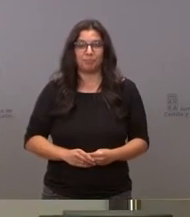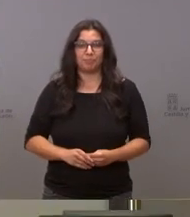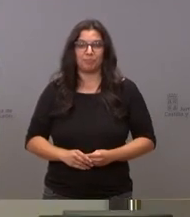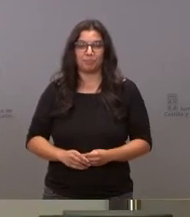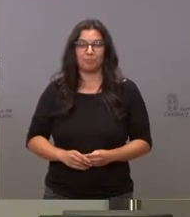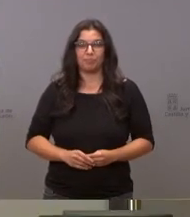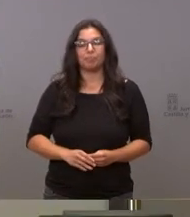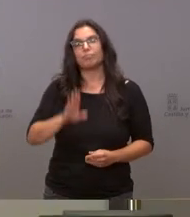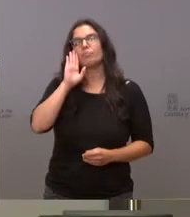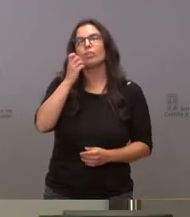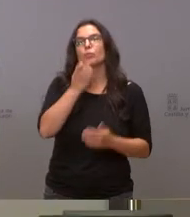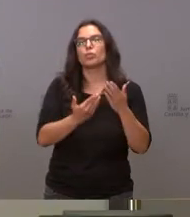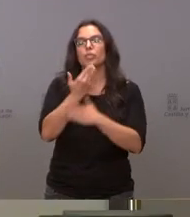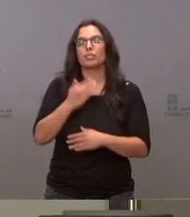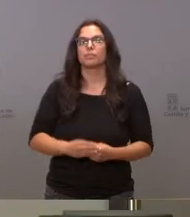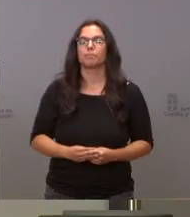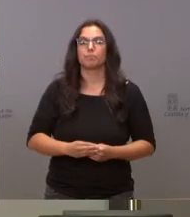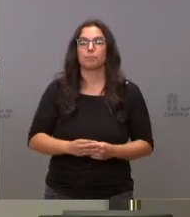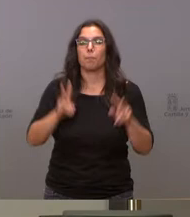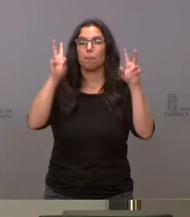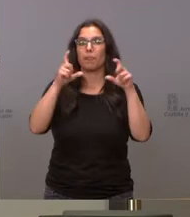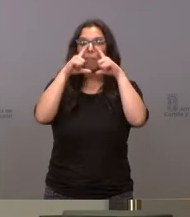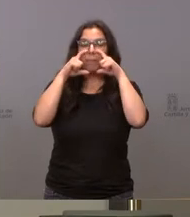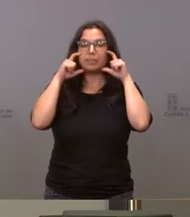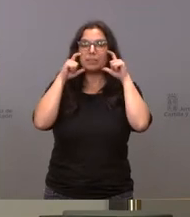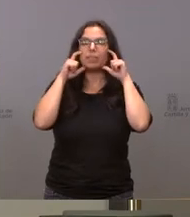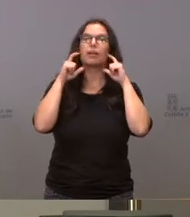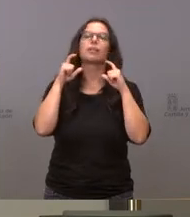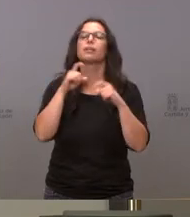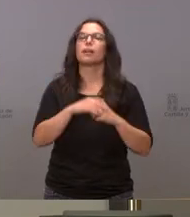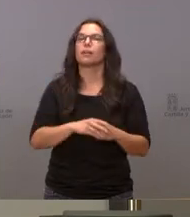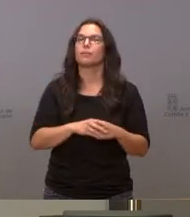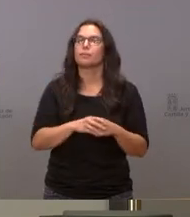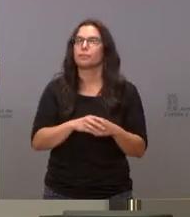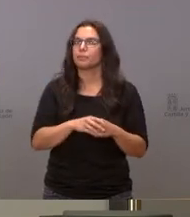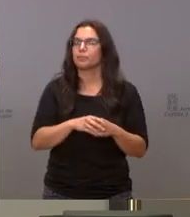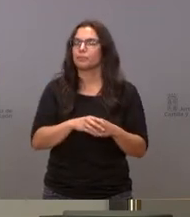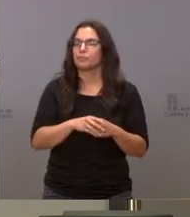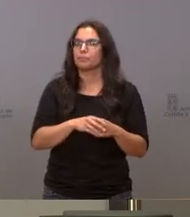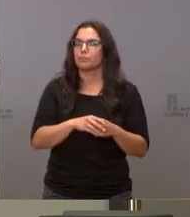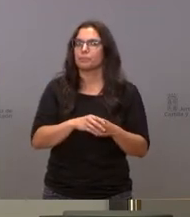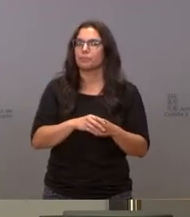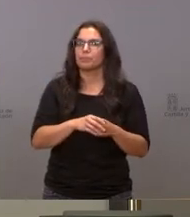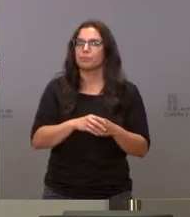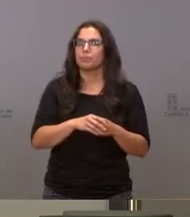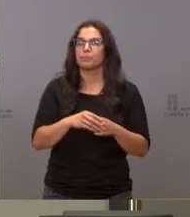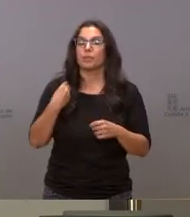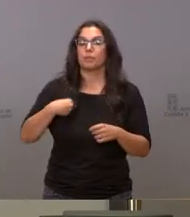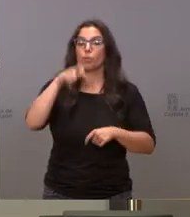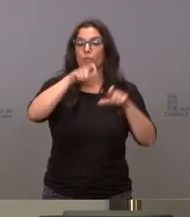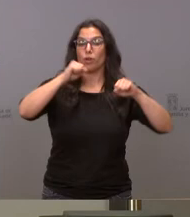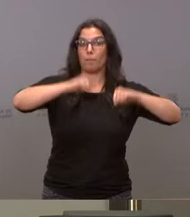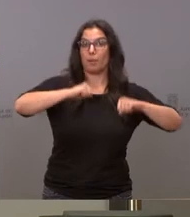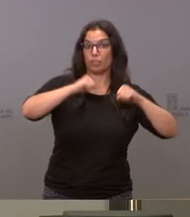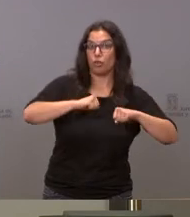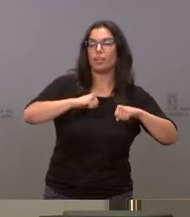si hola buenos días sobre las mascarillas no se si tienen el temor o lo comparten de que sea la población mayor y la que ya está vacunada más